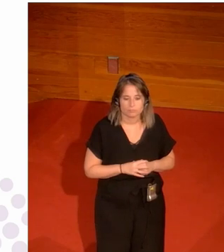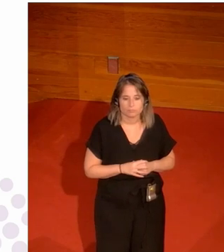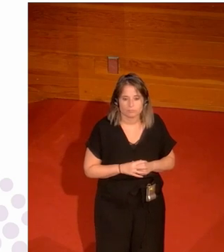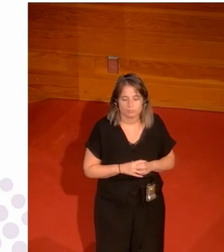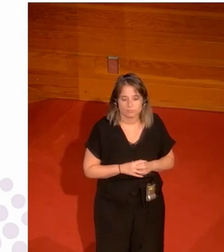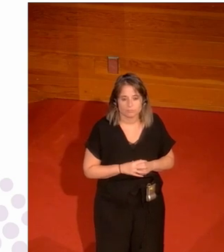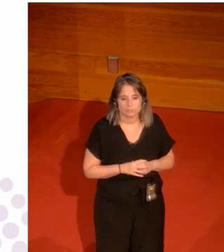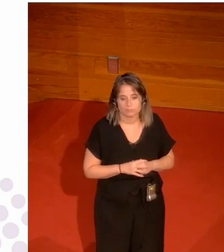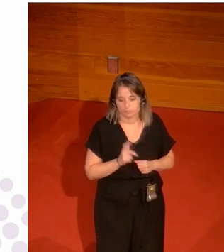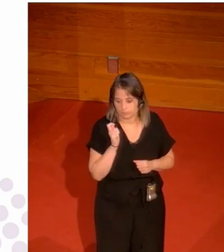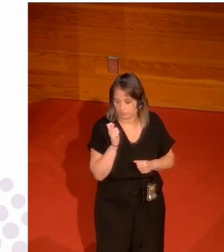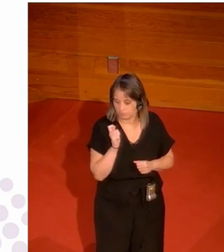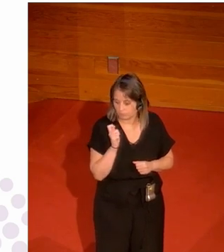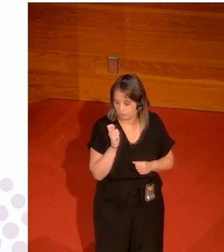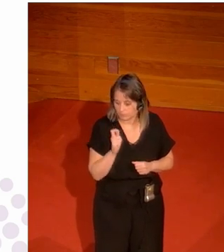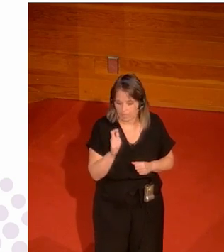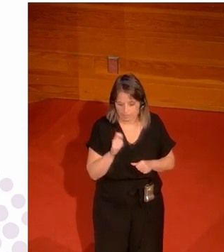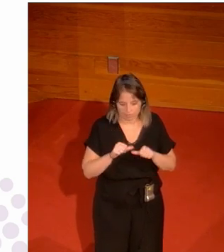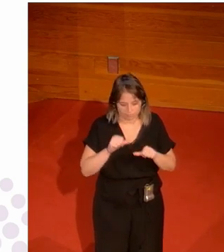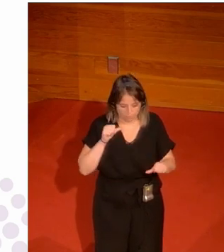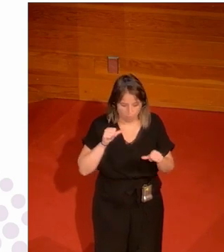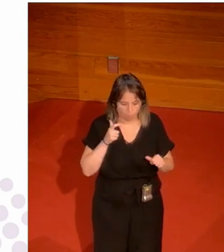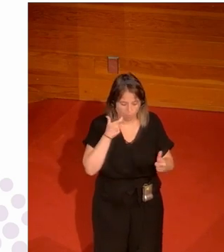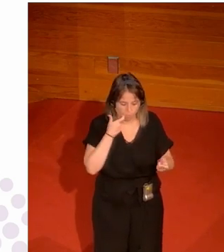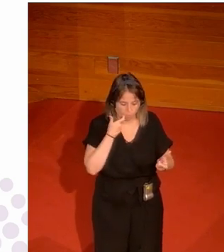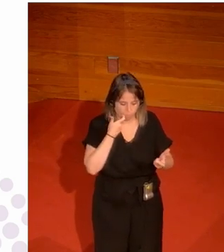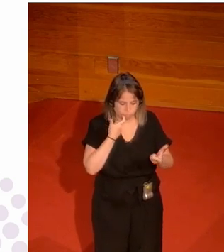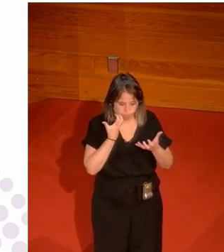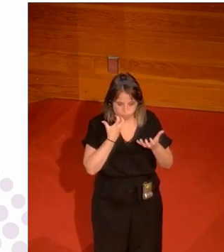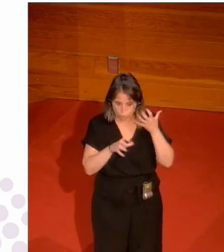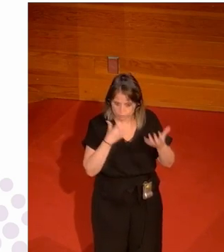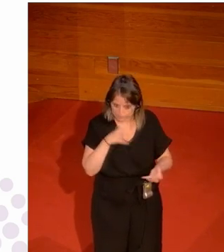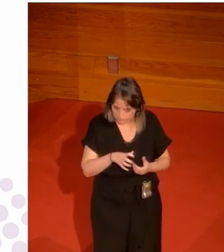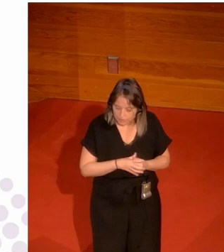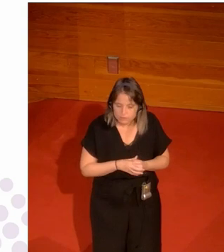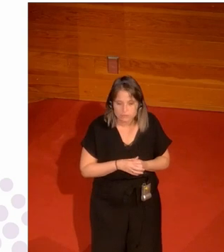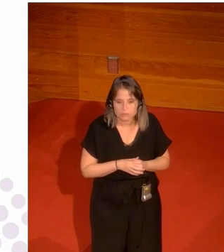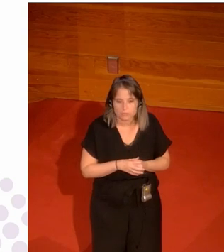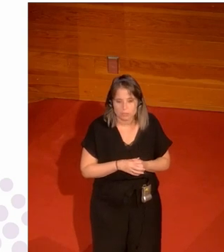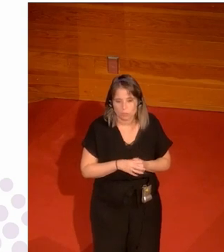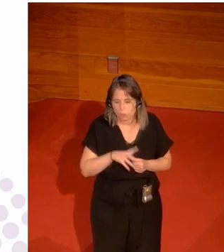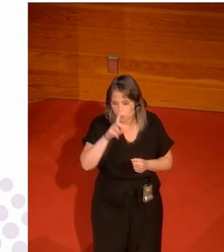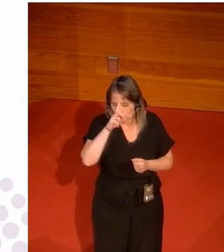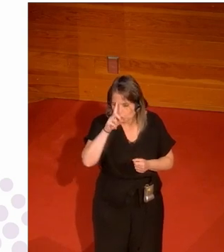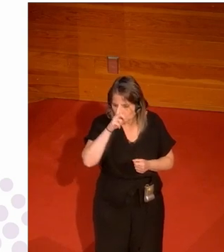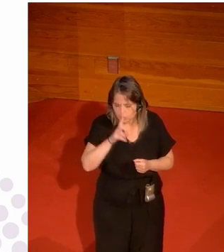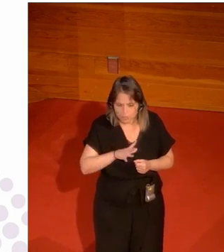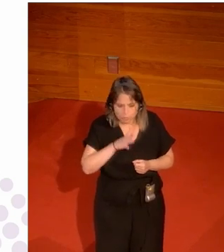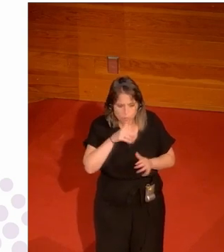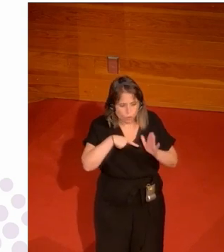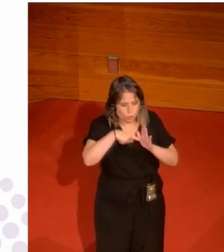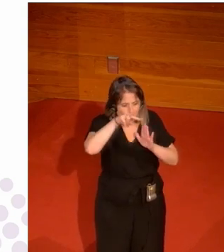que en más de una ocasión se ha habido protestas no sé si sucede así porque es